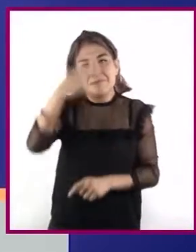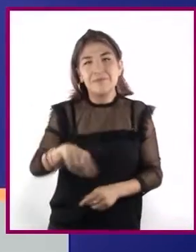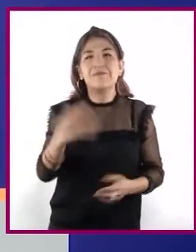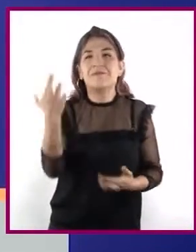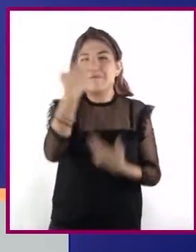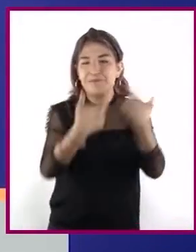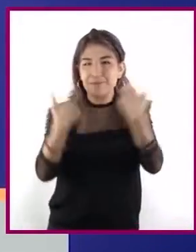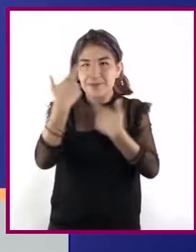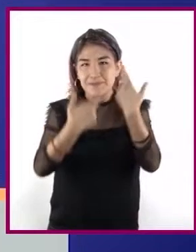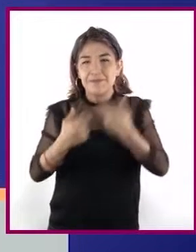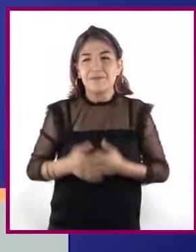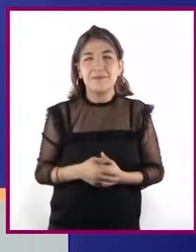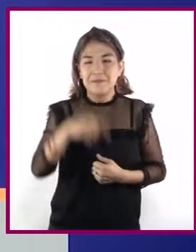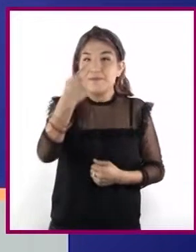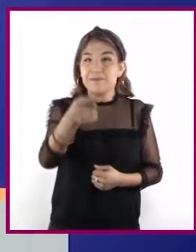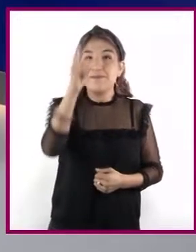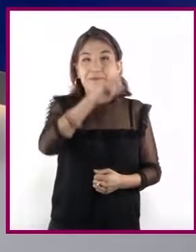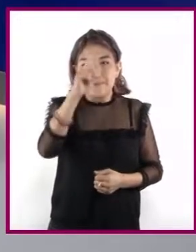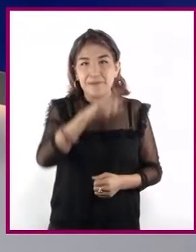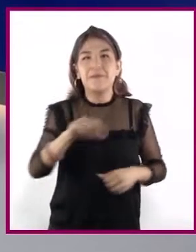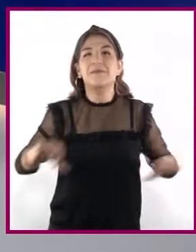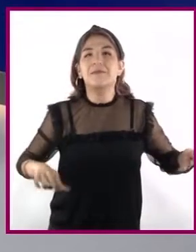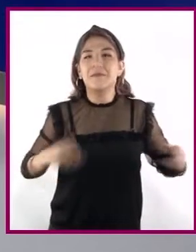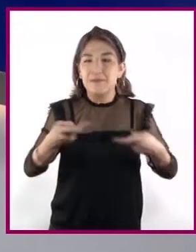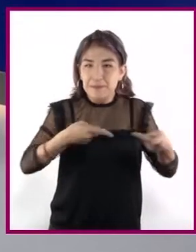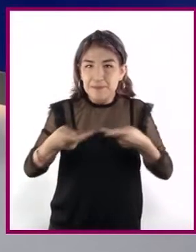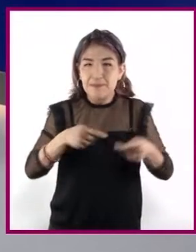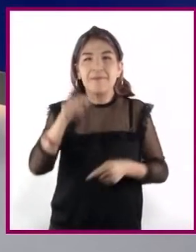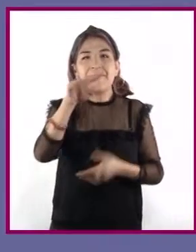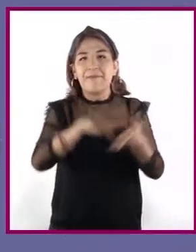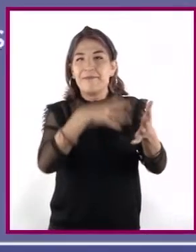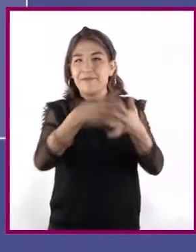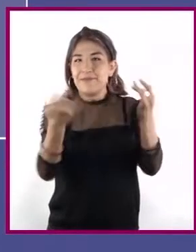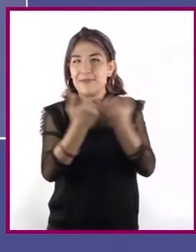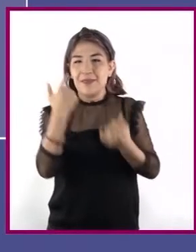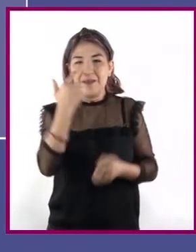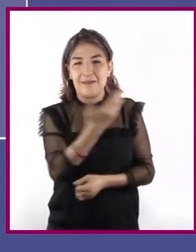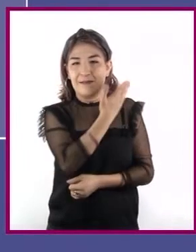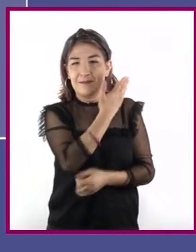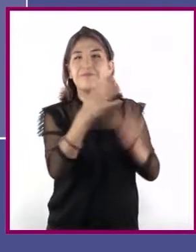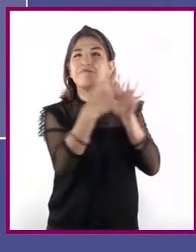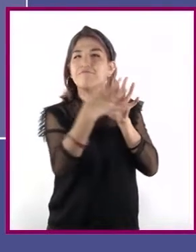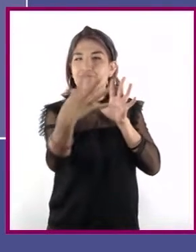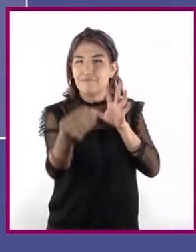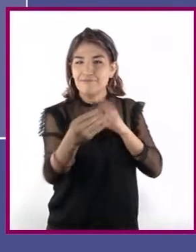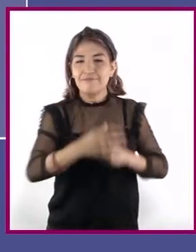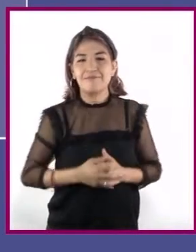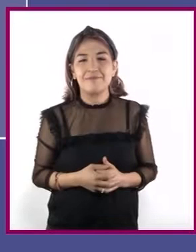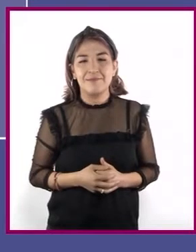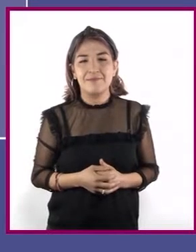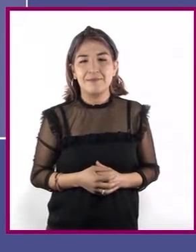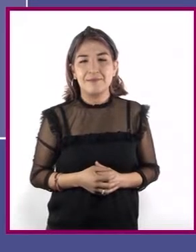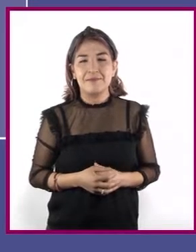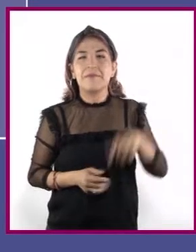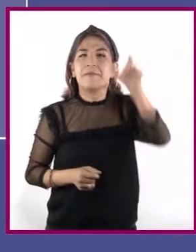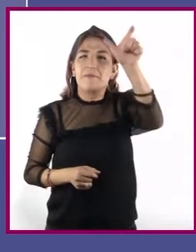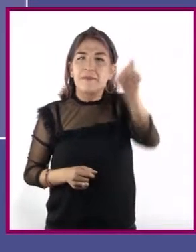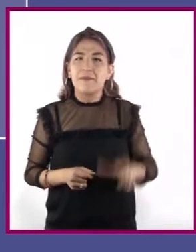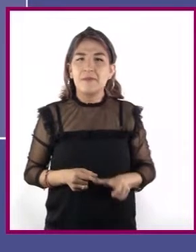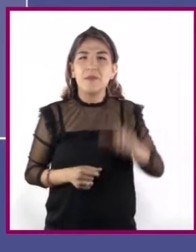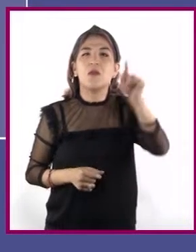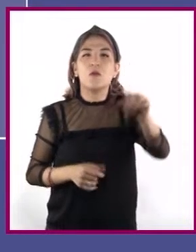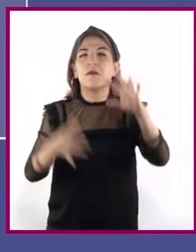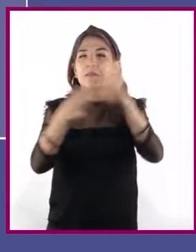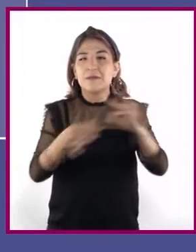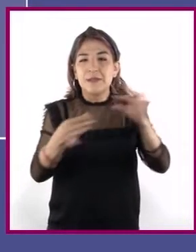consulta. Les sugerimos elaborar una tabla como ésta. Observen. En una columna podrán